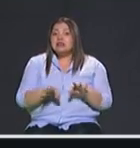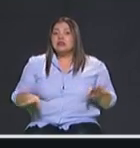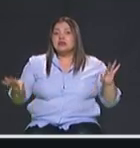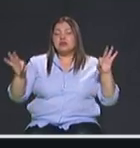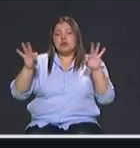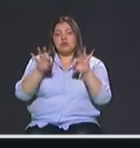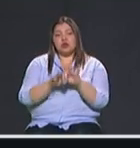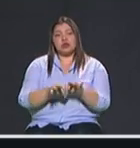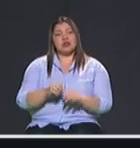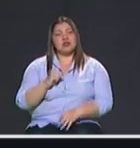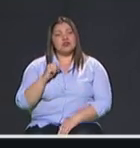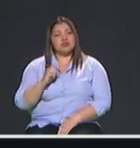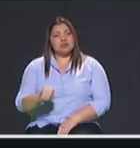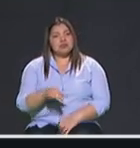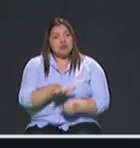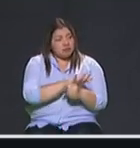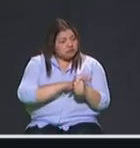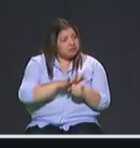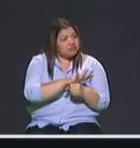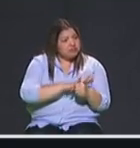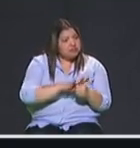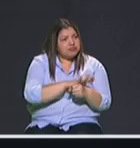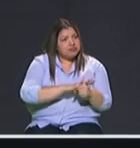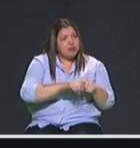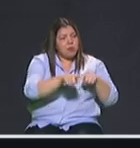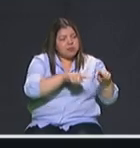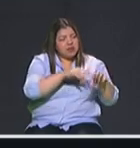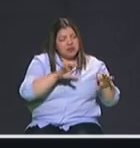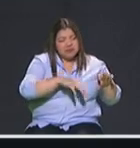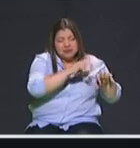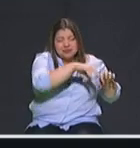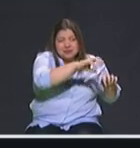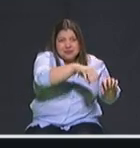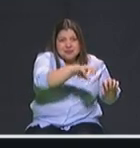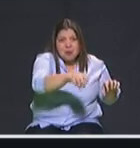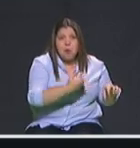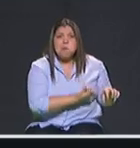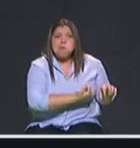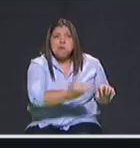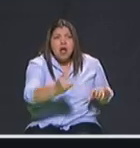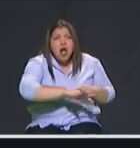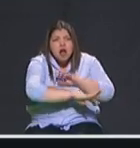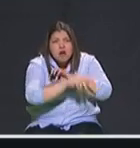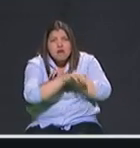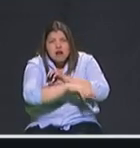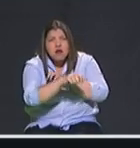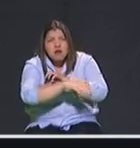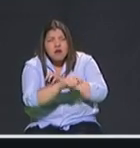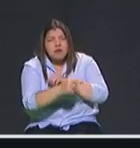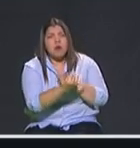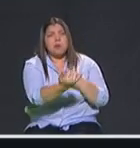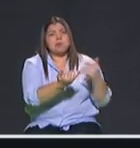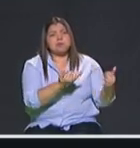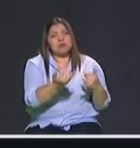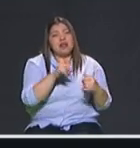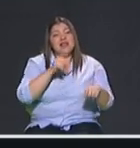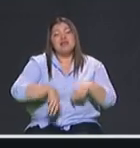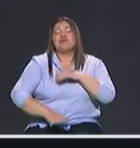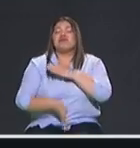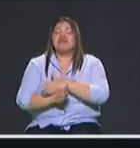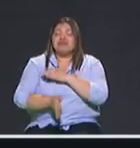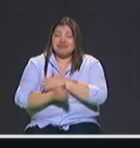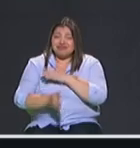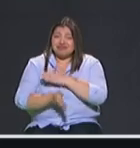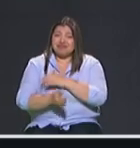en esos barrios y con el comercio donde estén más los hurtos y sobre todo continuar con la estrategia de los arcos